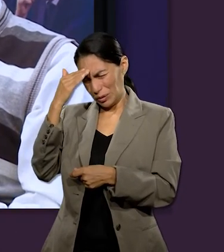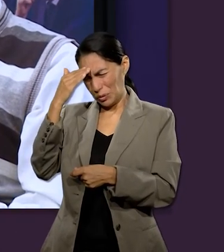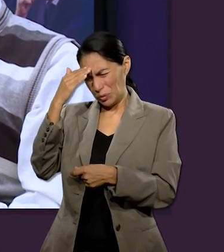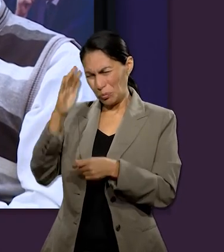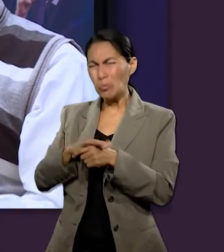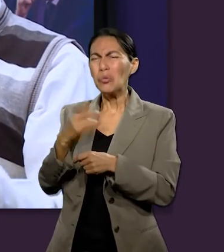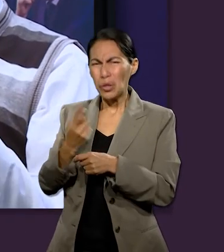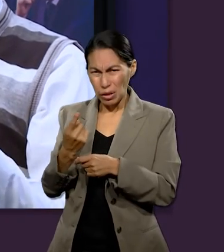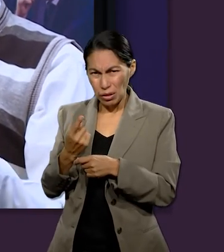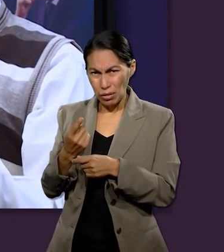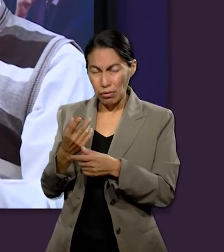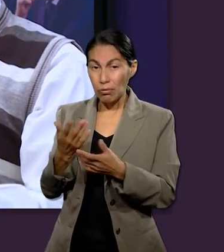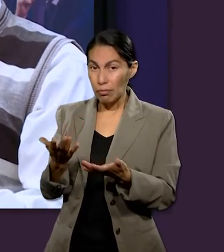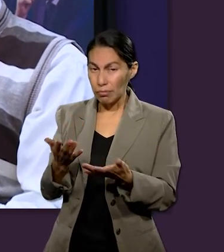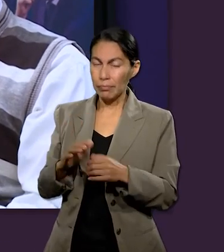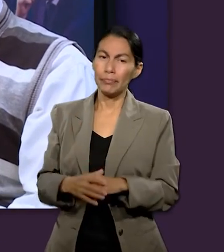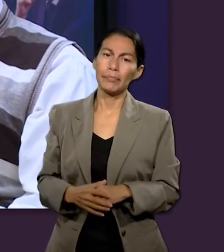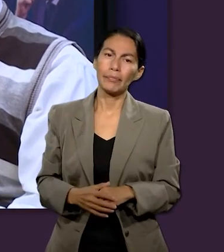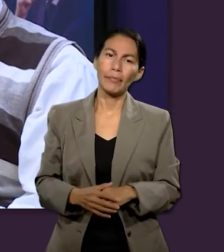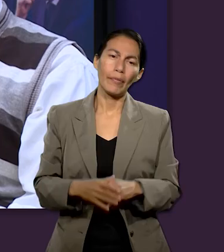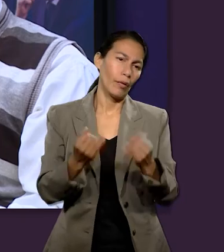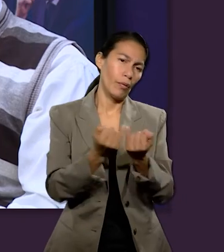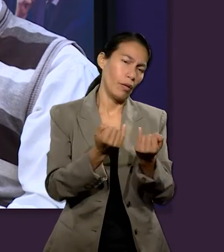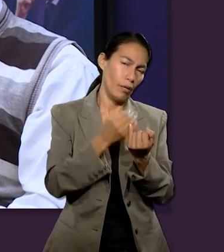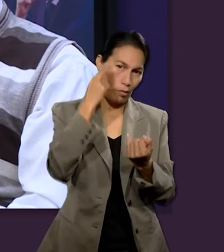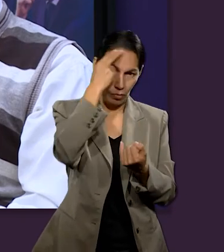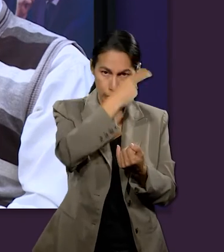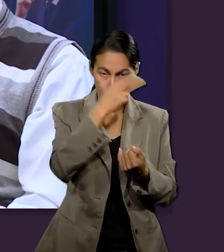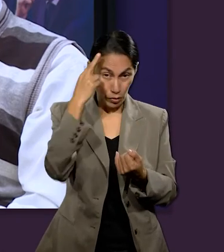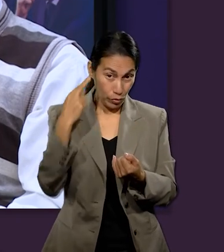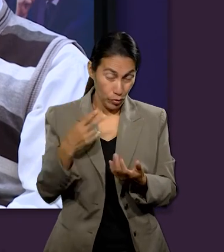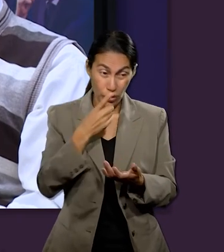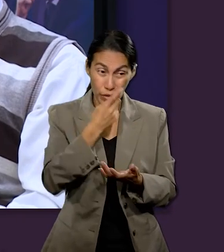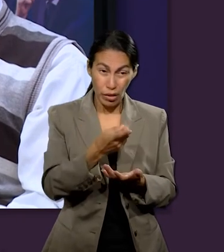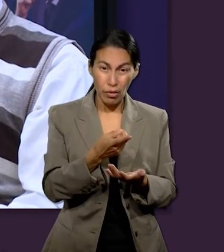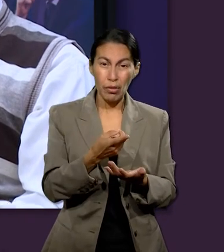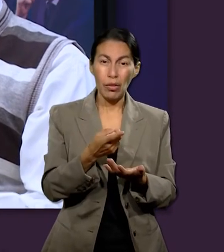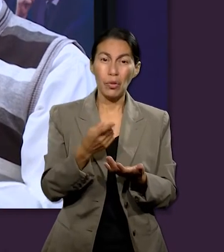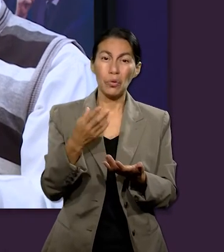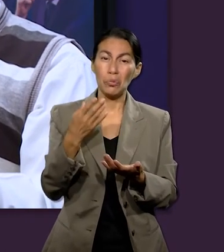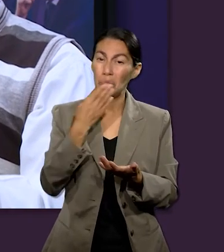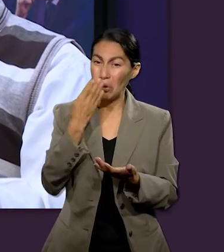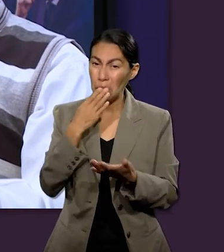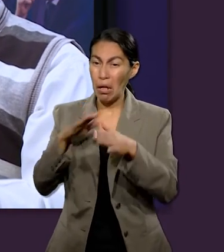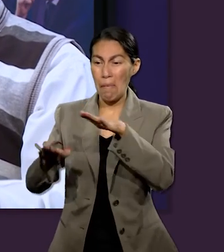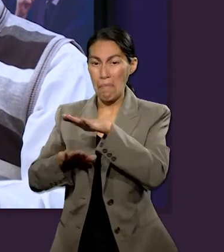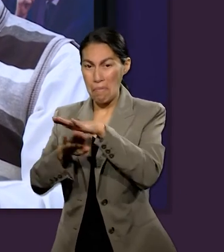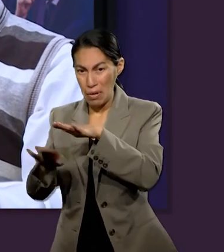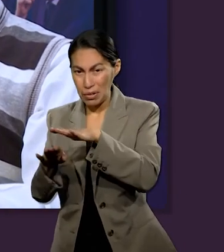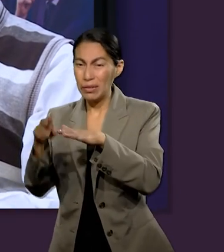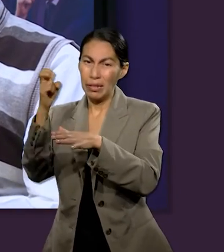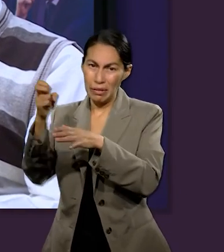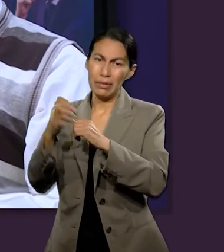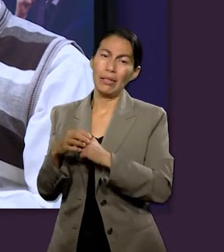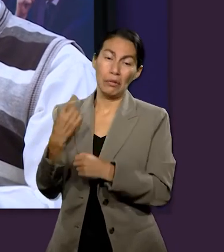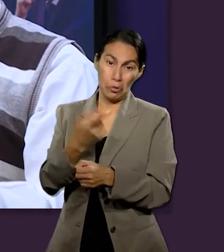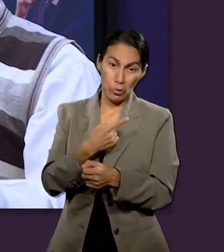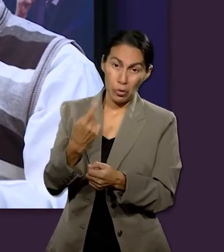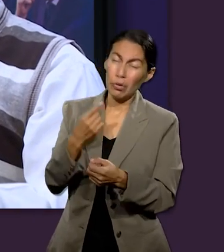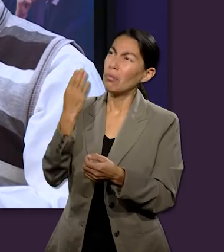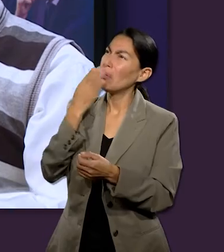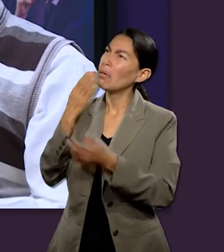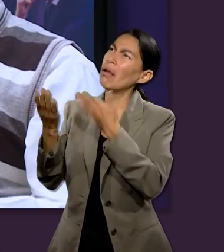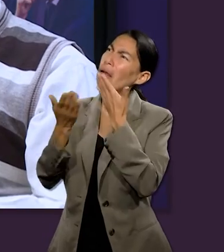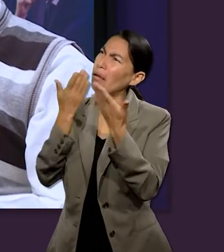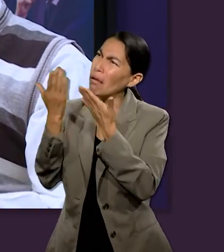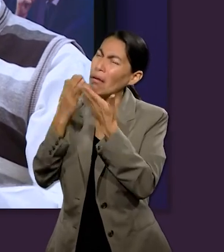esto y otra cosa que rescato de los comentarios de Rudy no a mí es ir precisamente a las bases ir